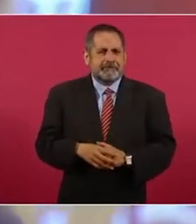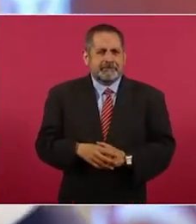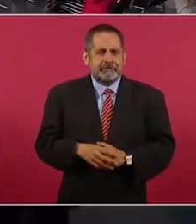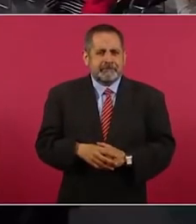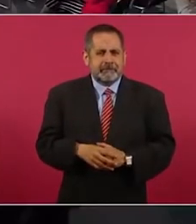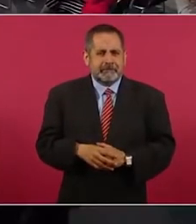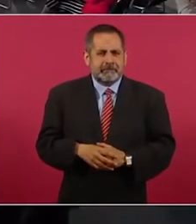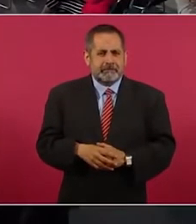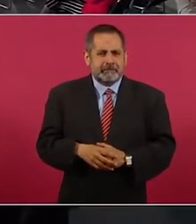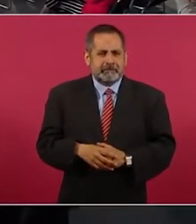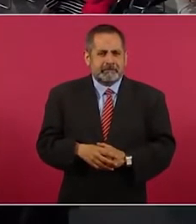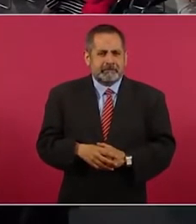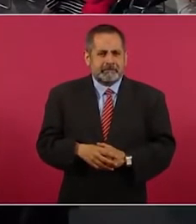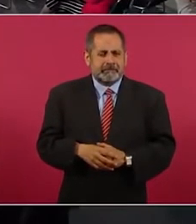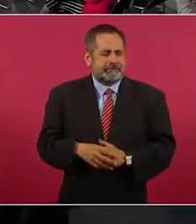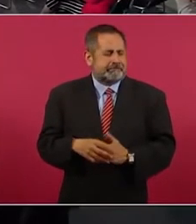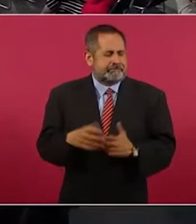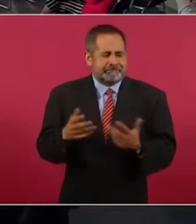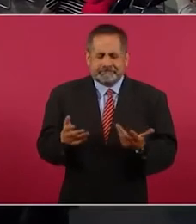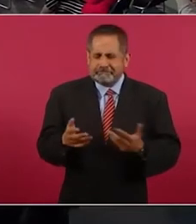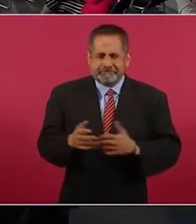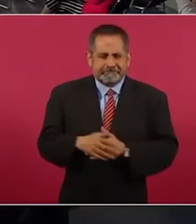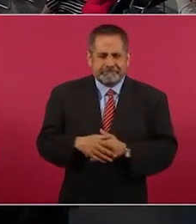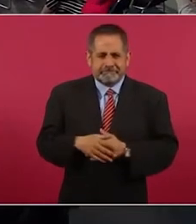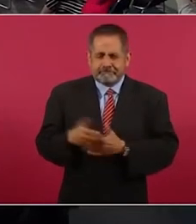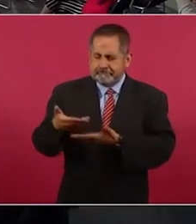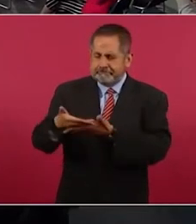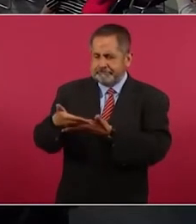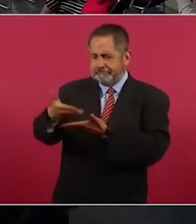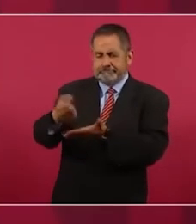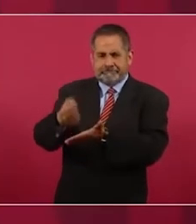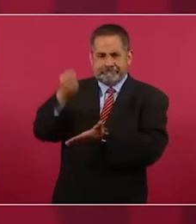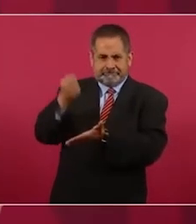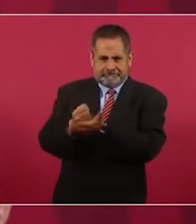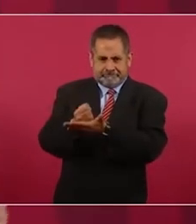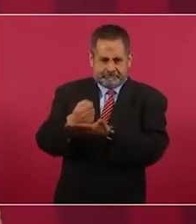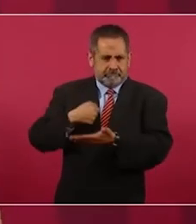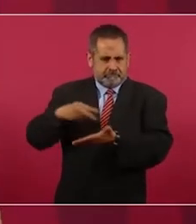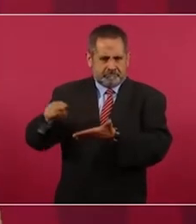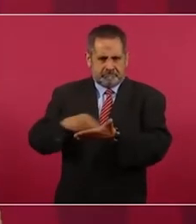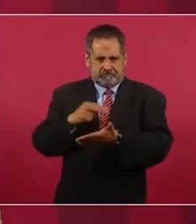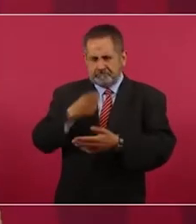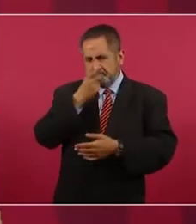Y independientemente del decreto que vamos a firmar,